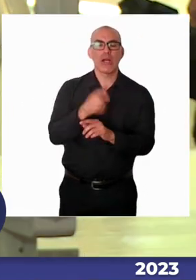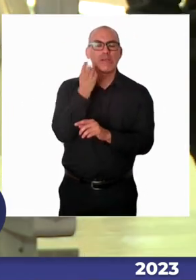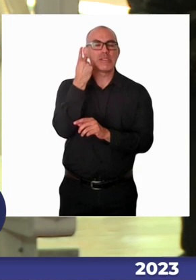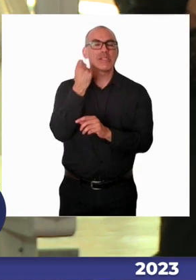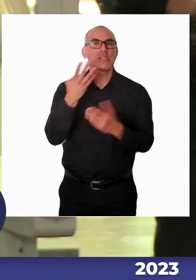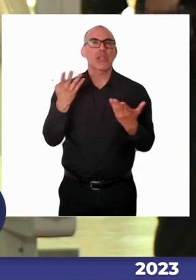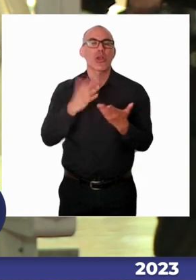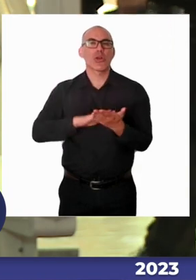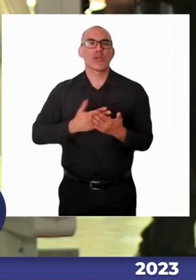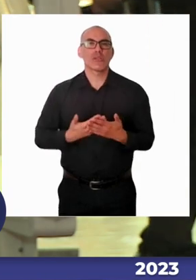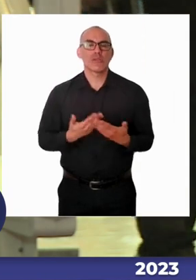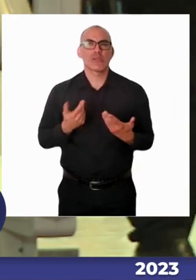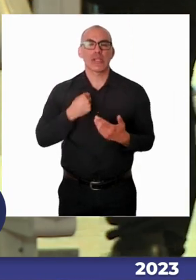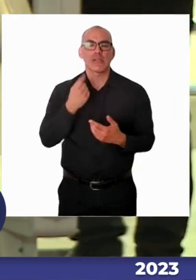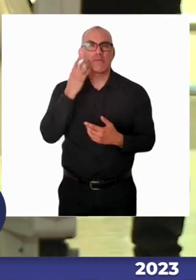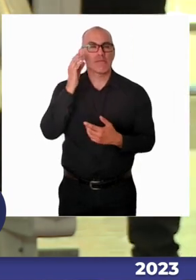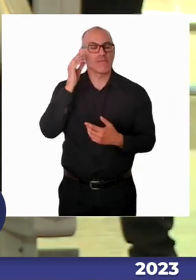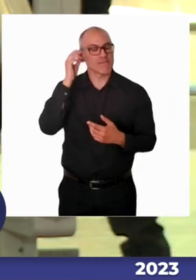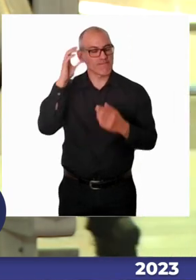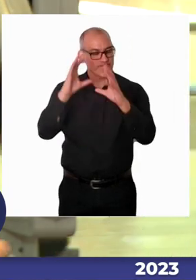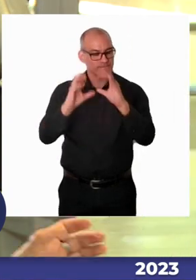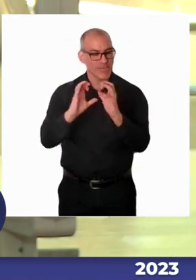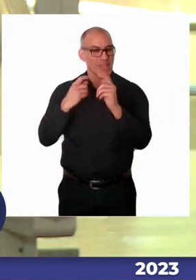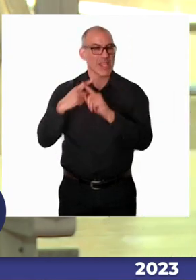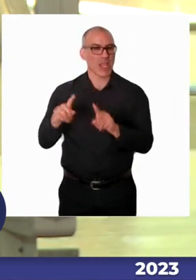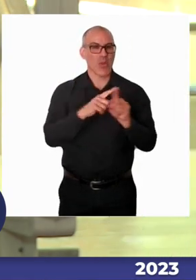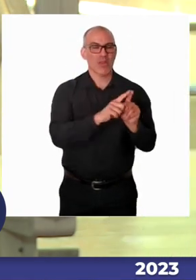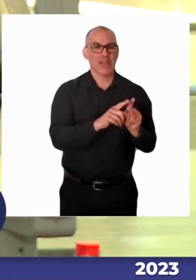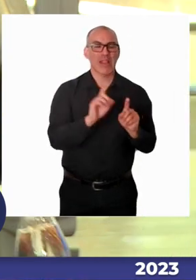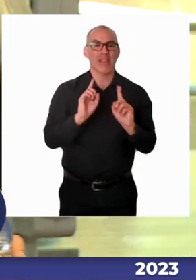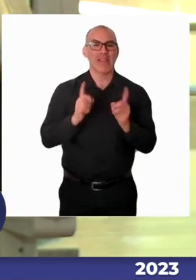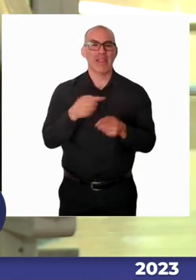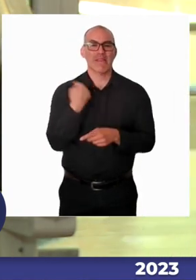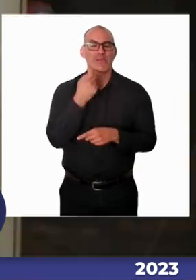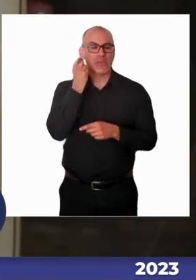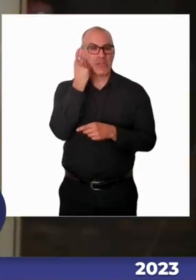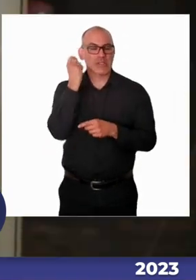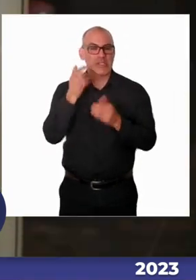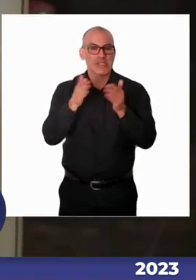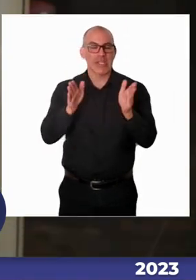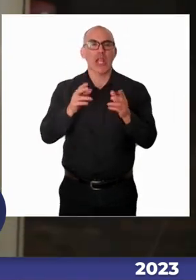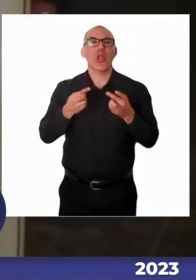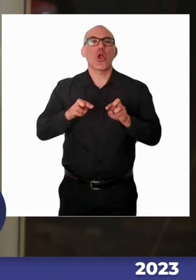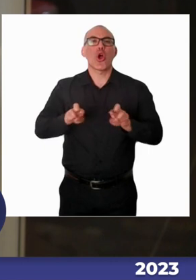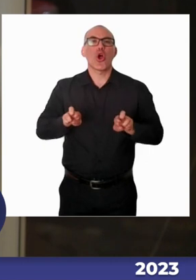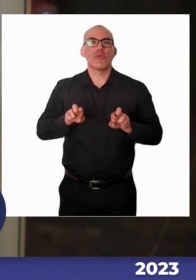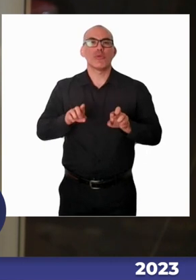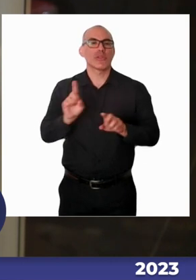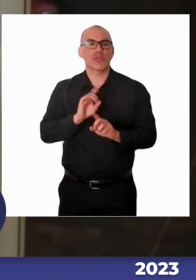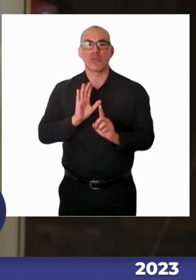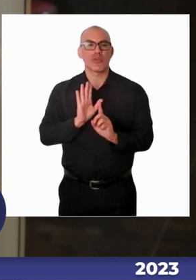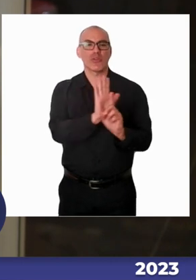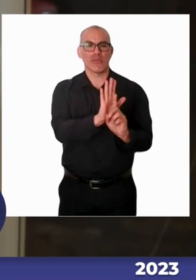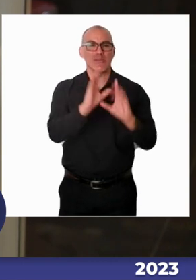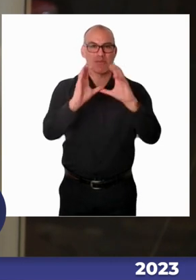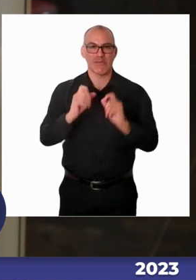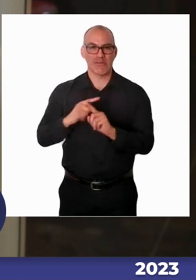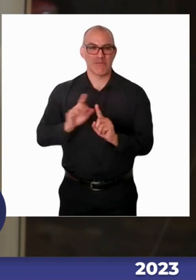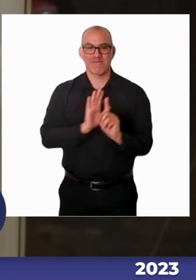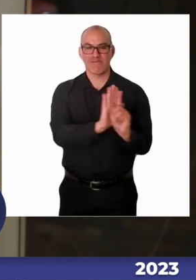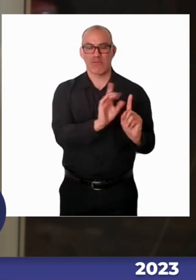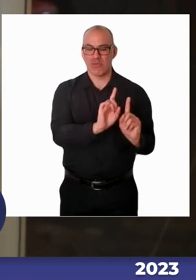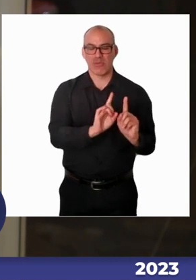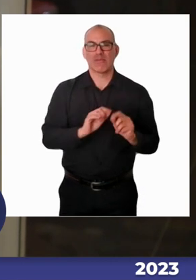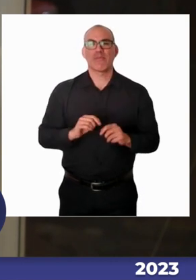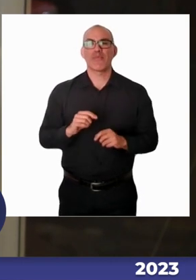en sus derechos. Ahora quizás yo creo que es súper importante lo que usted señala, porque la publicación de la ley de autismo pone